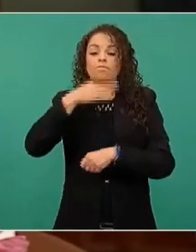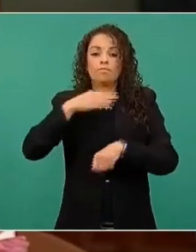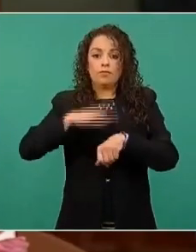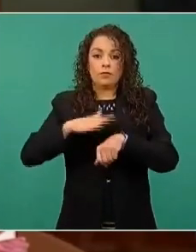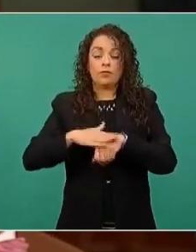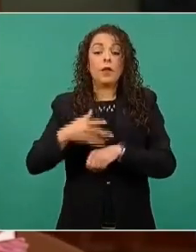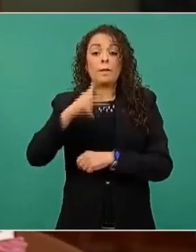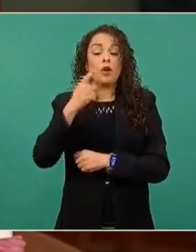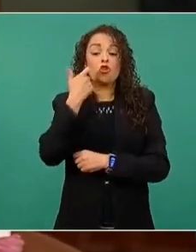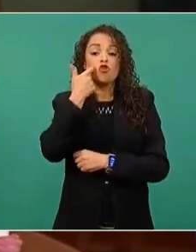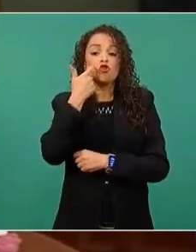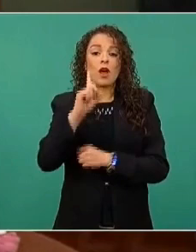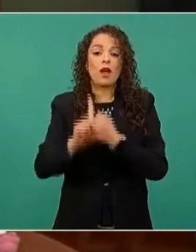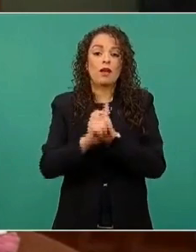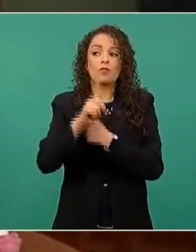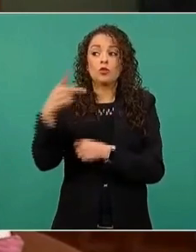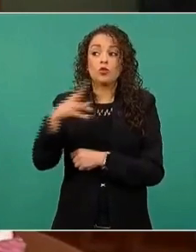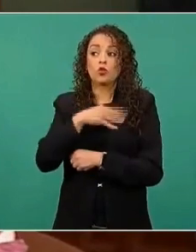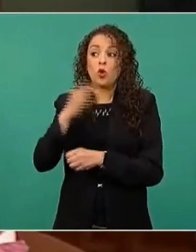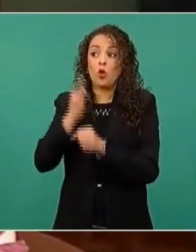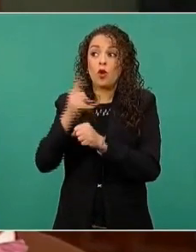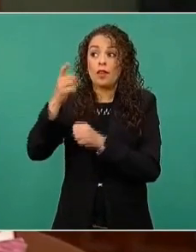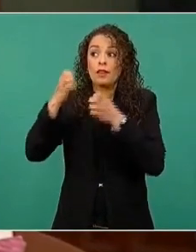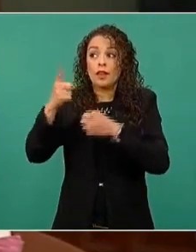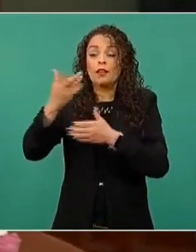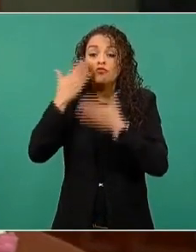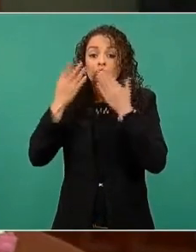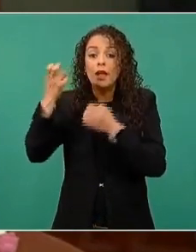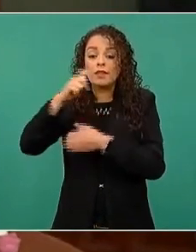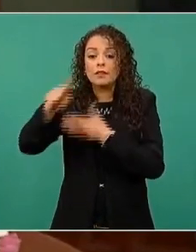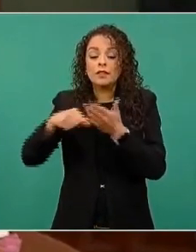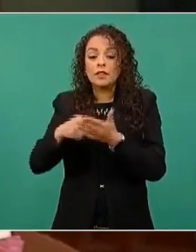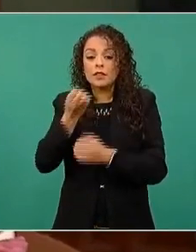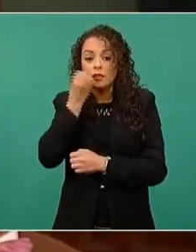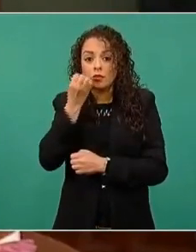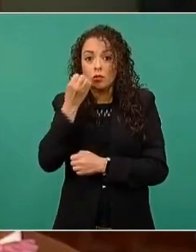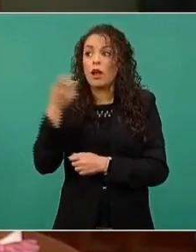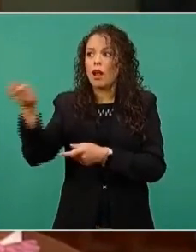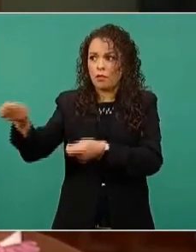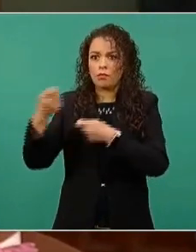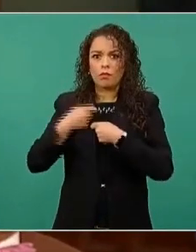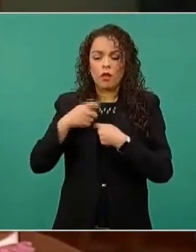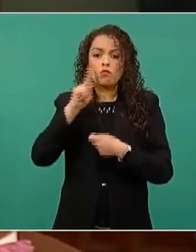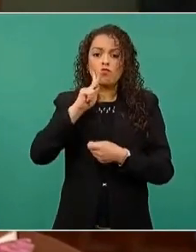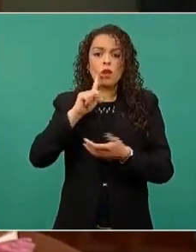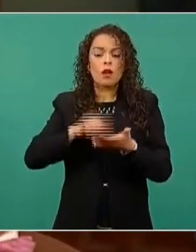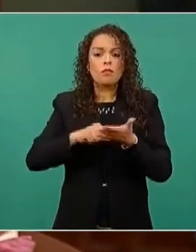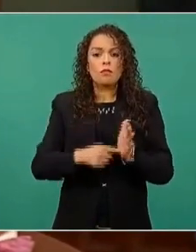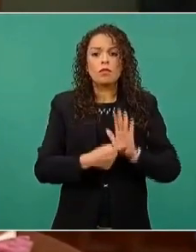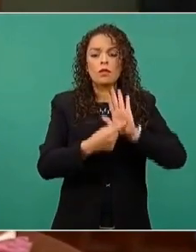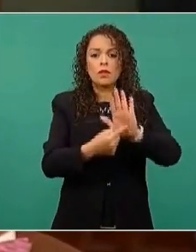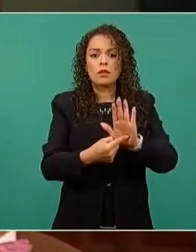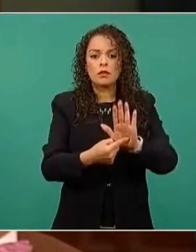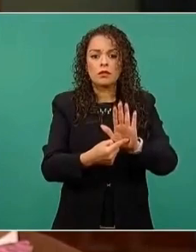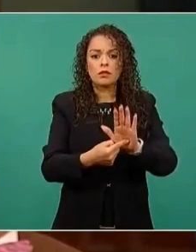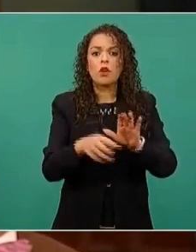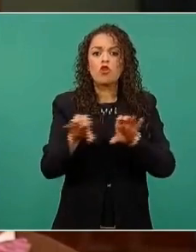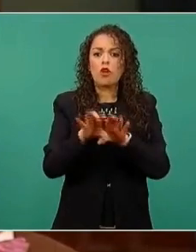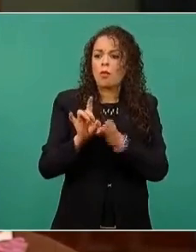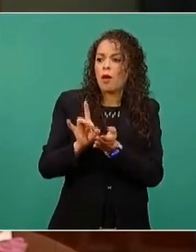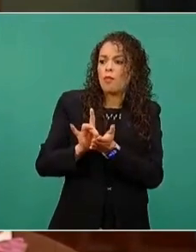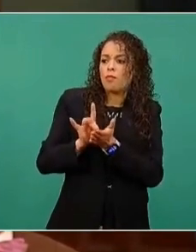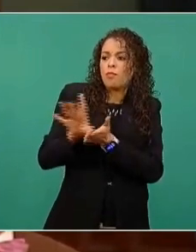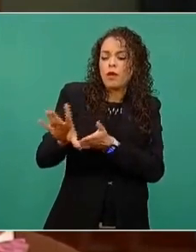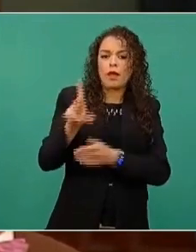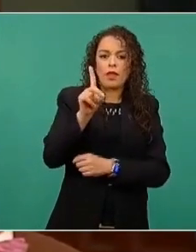Y obviamente me mandó el comprobante de cómo fue que realizaron este depósito.